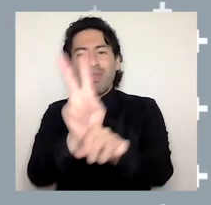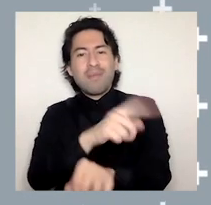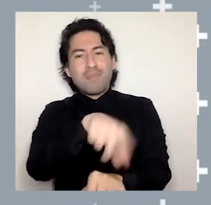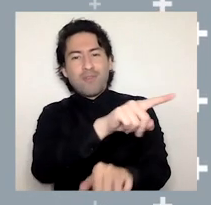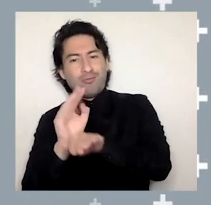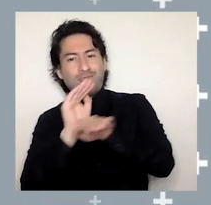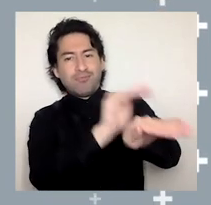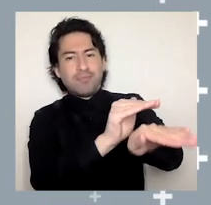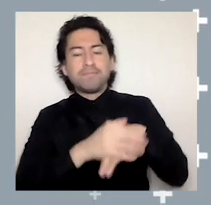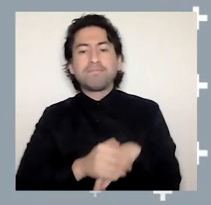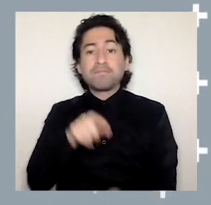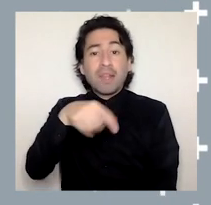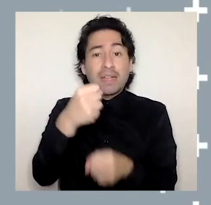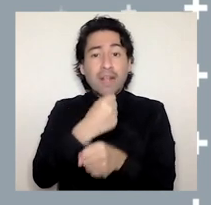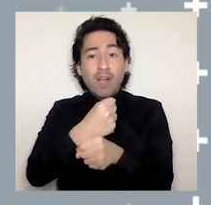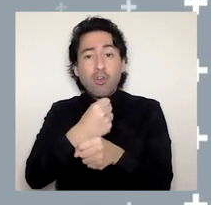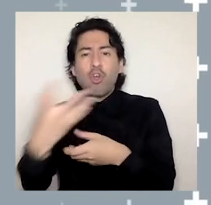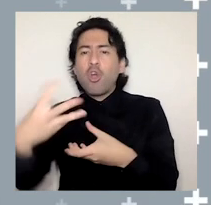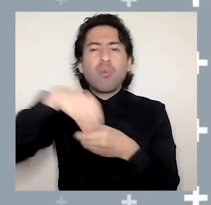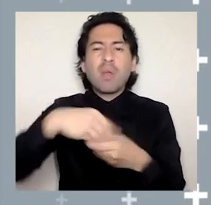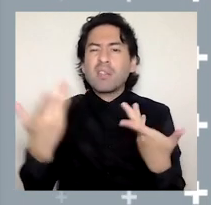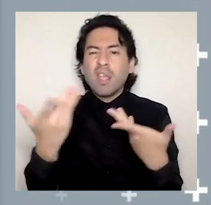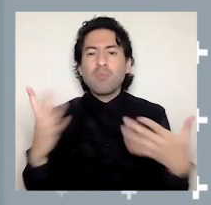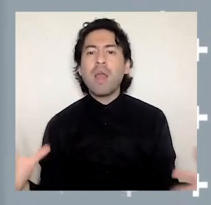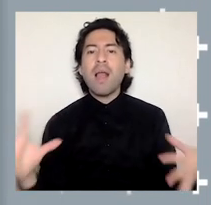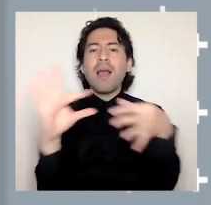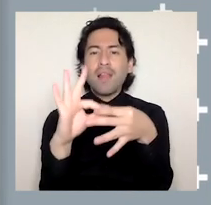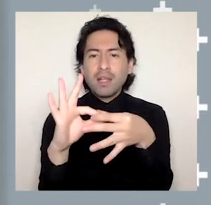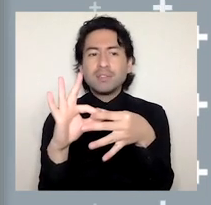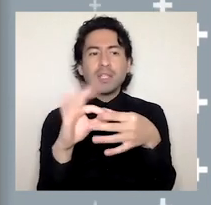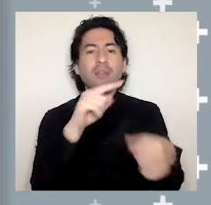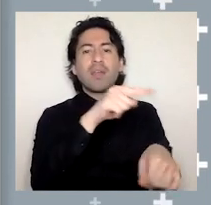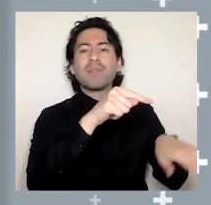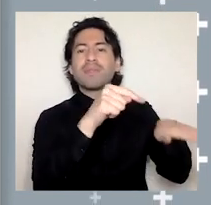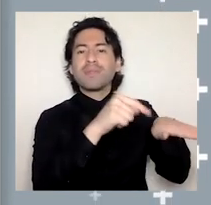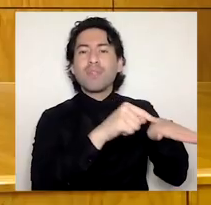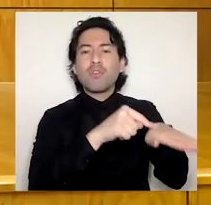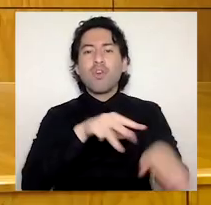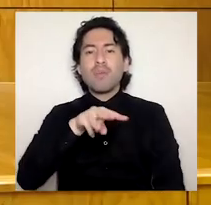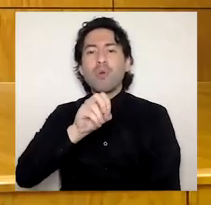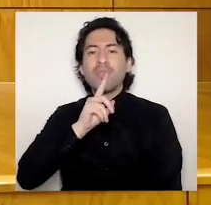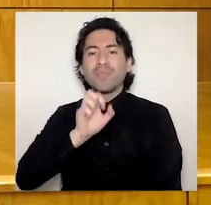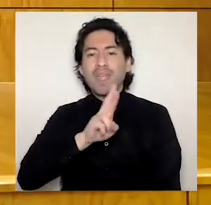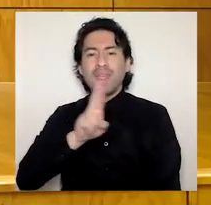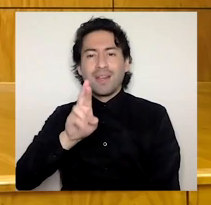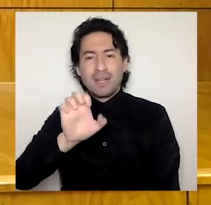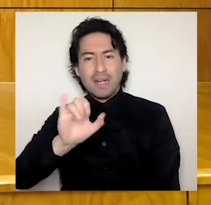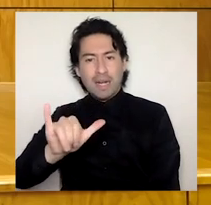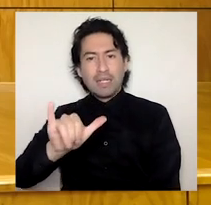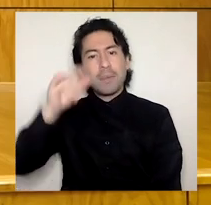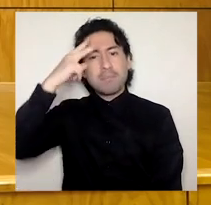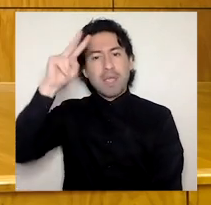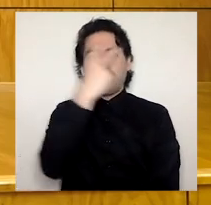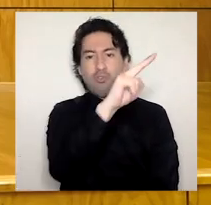incorporó, por ejemplo, la alianza establecida con el Tecnológico de Monterrey, México. La formación integral es